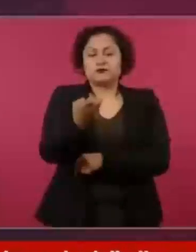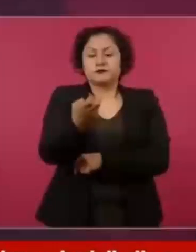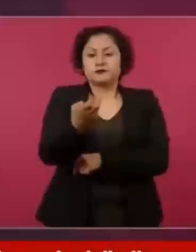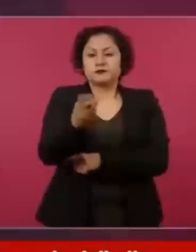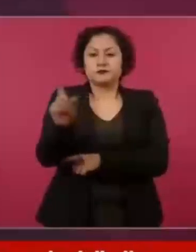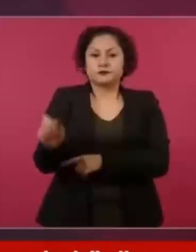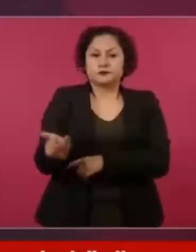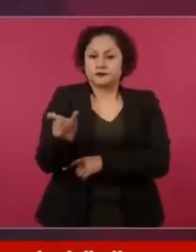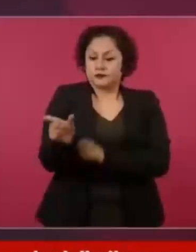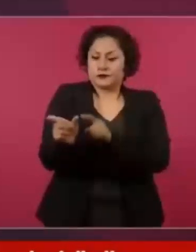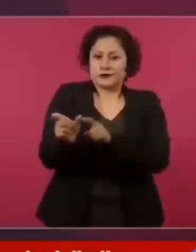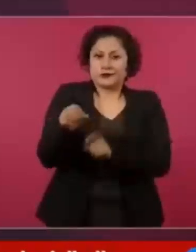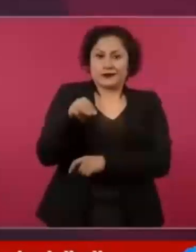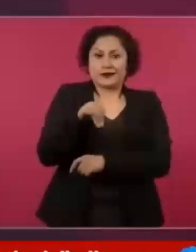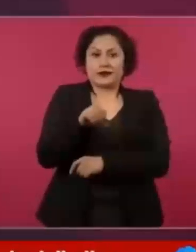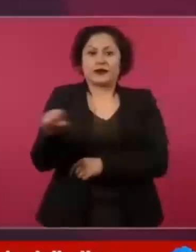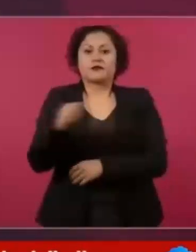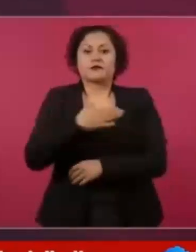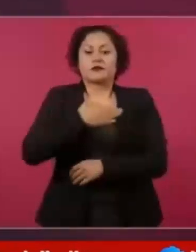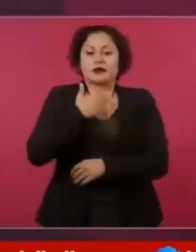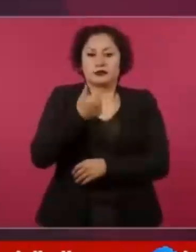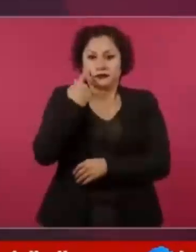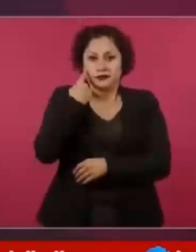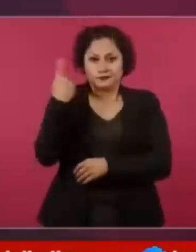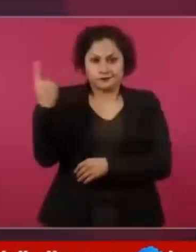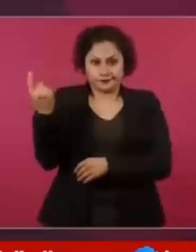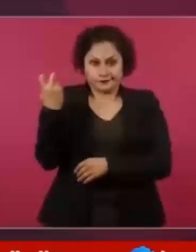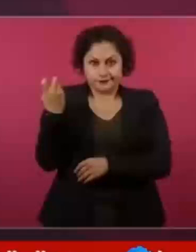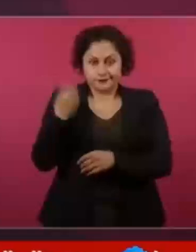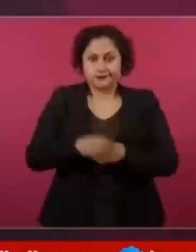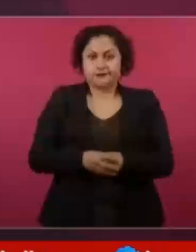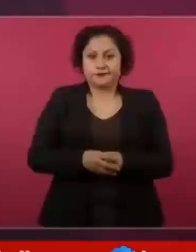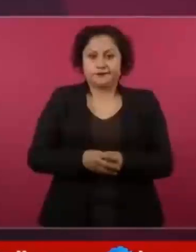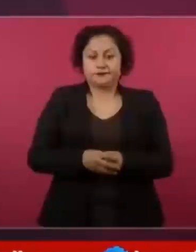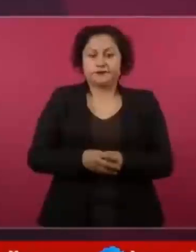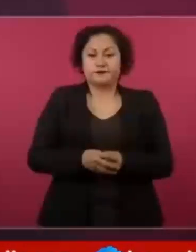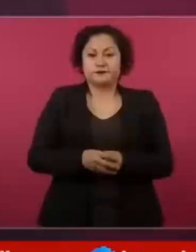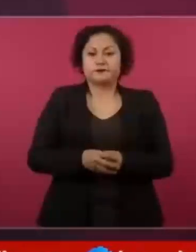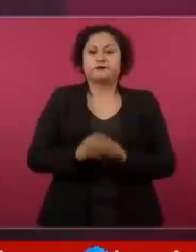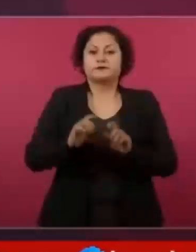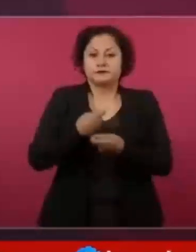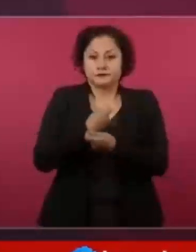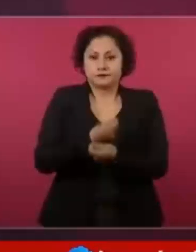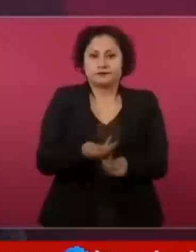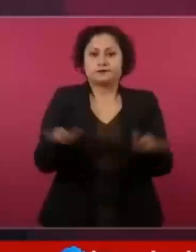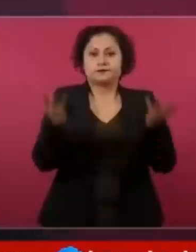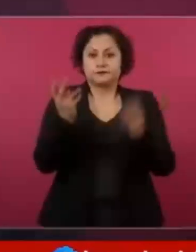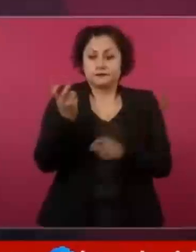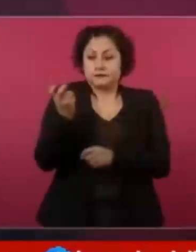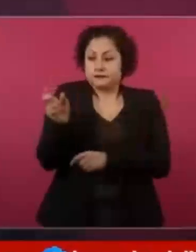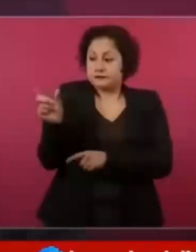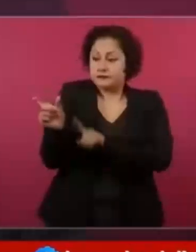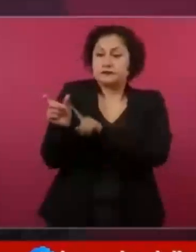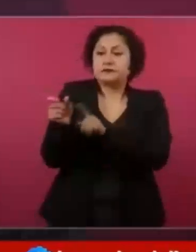precisando que la fecha para la entrega de los plásticos se encuentra ya lista. El director del Instituto Mexicano del